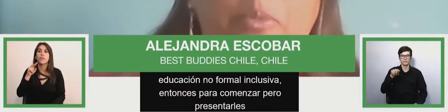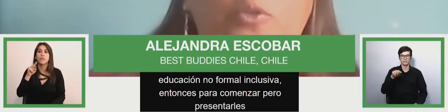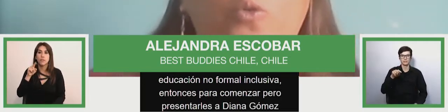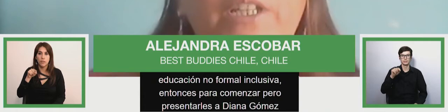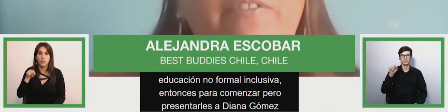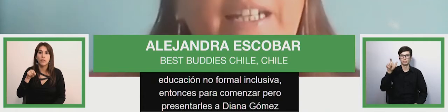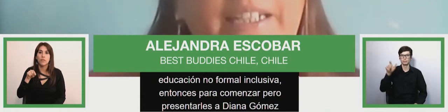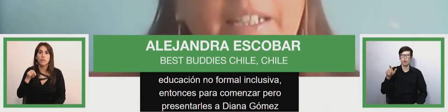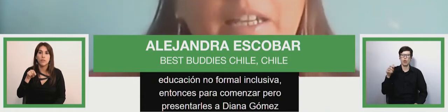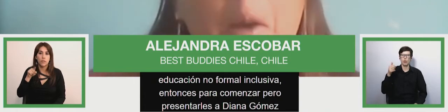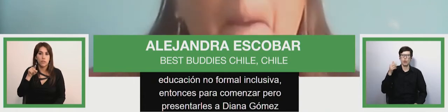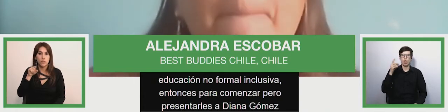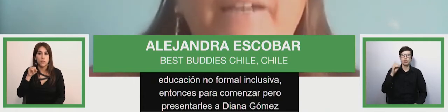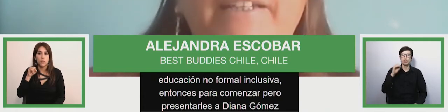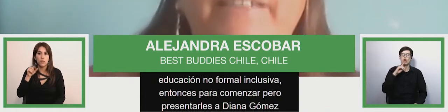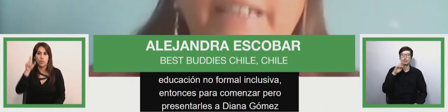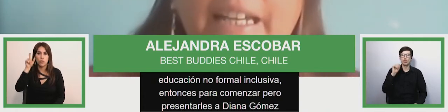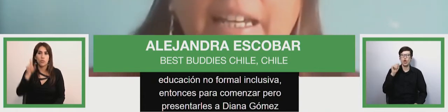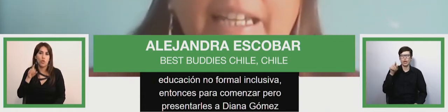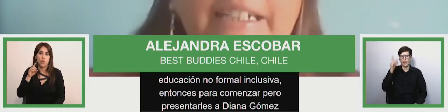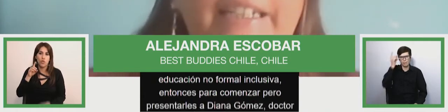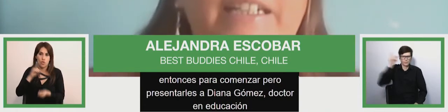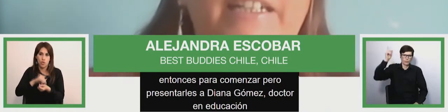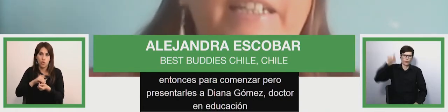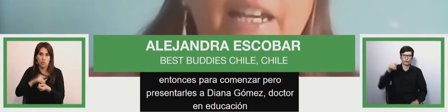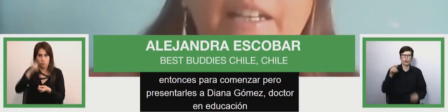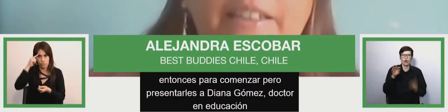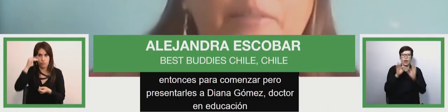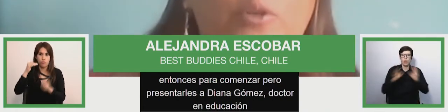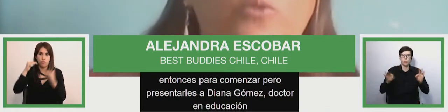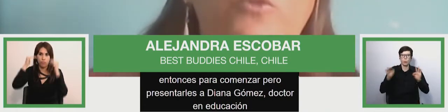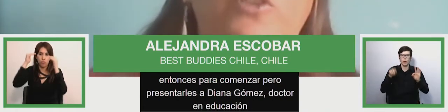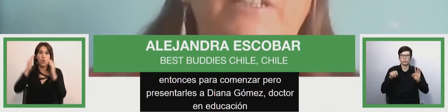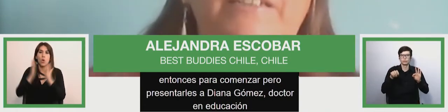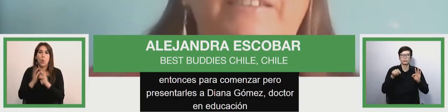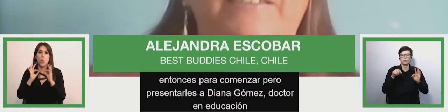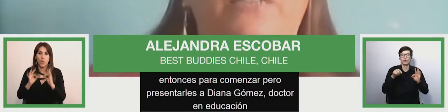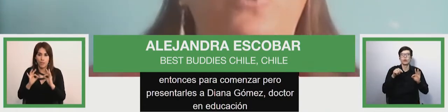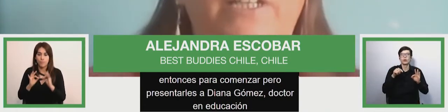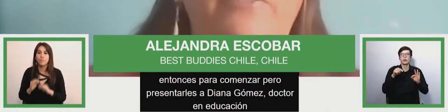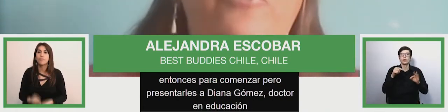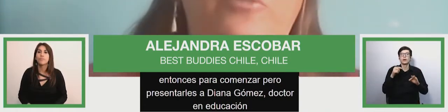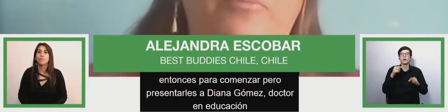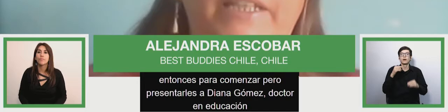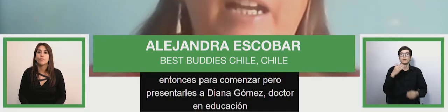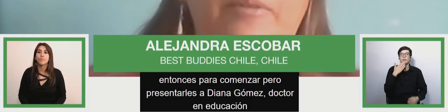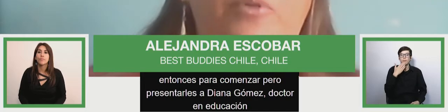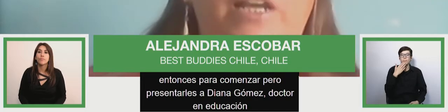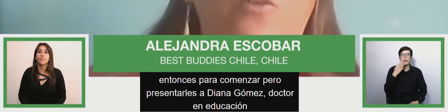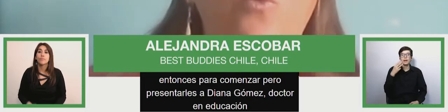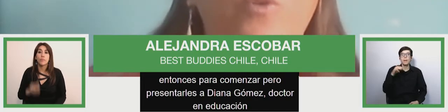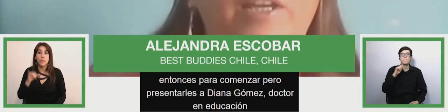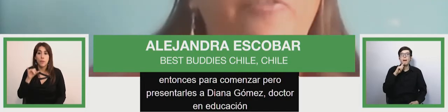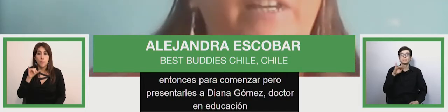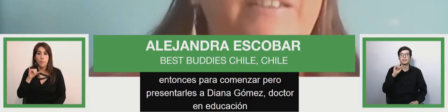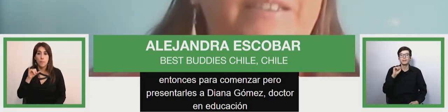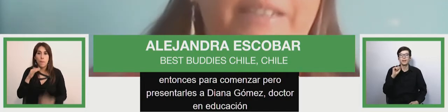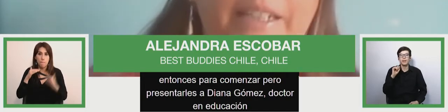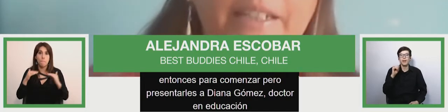por Univali, maestría en ingeniería de producción y licenciatura en informática por la